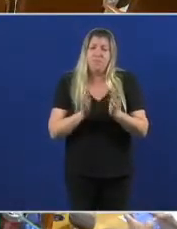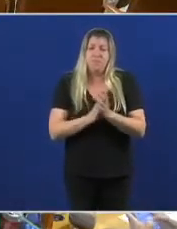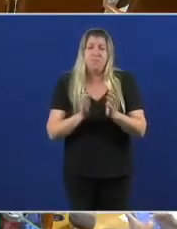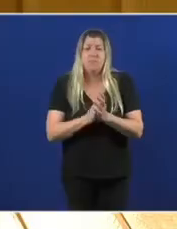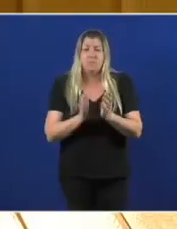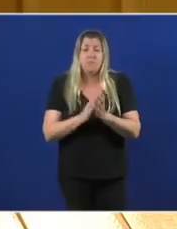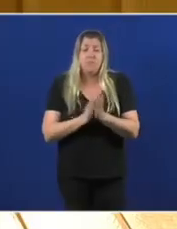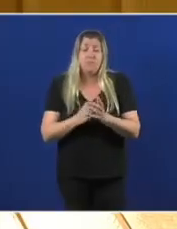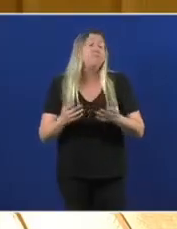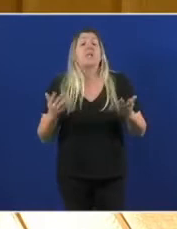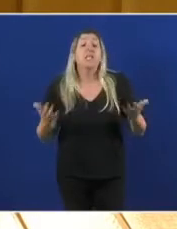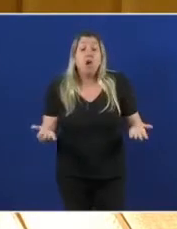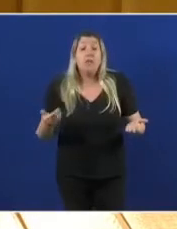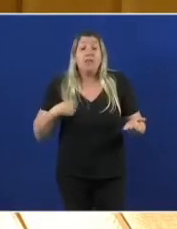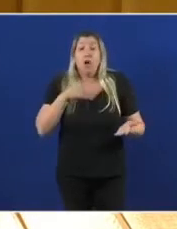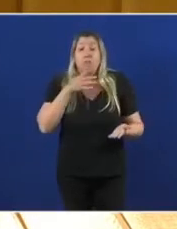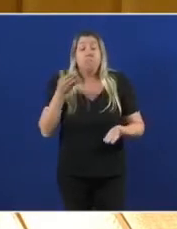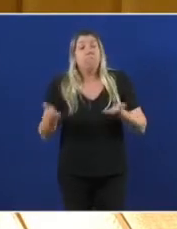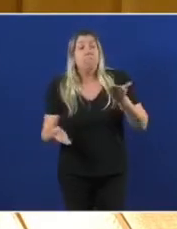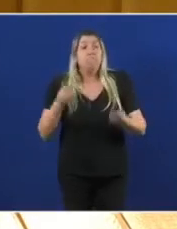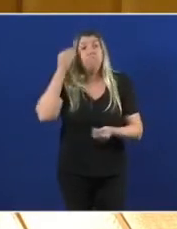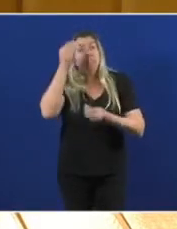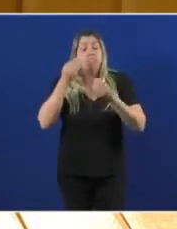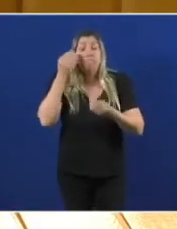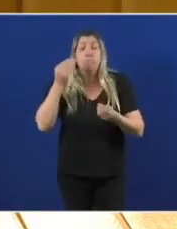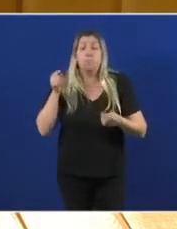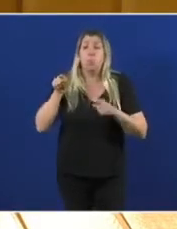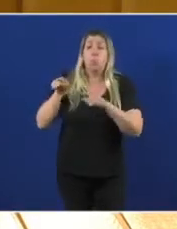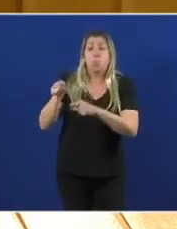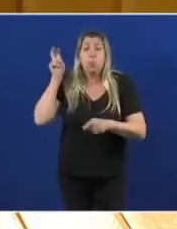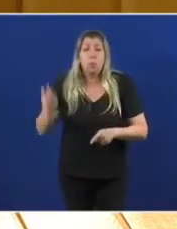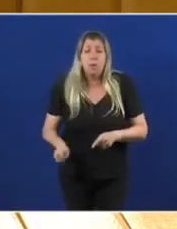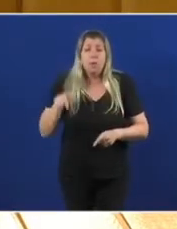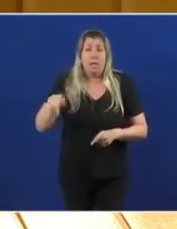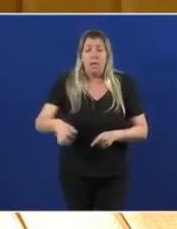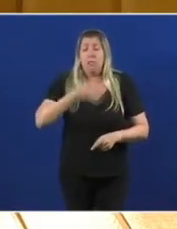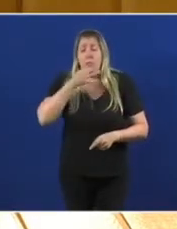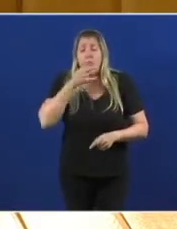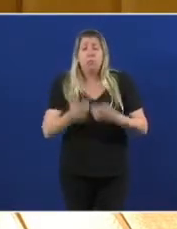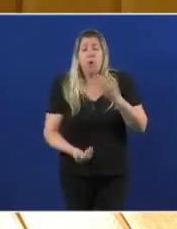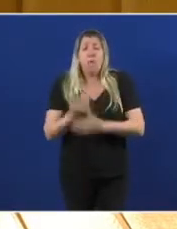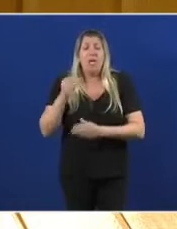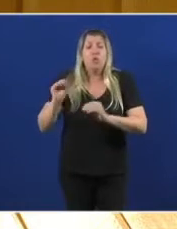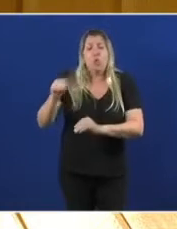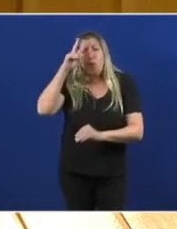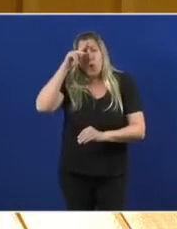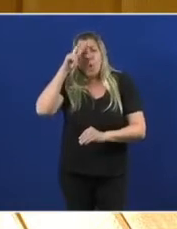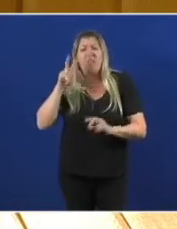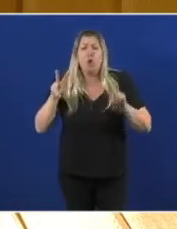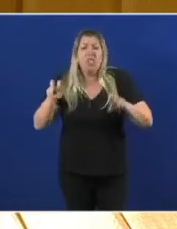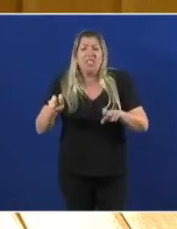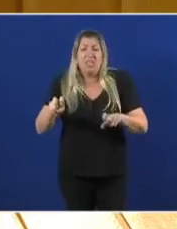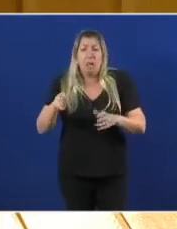E con este balance ven aquí a falarnos pola mañá da súa preocupación no rural, pero se está